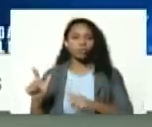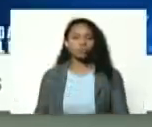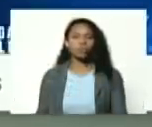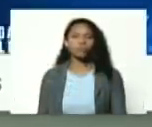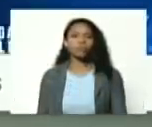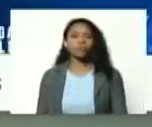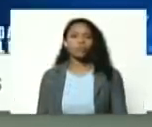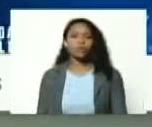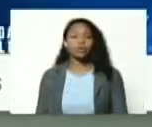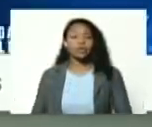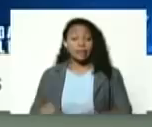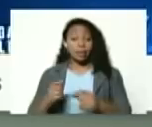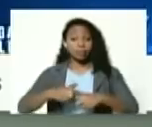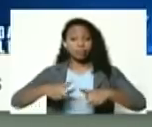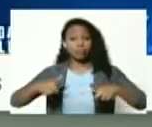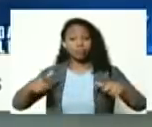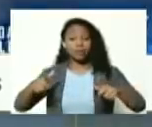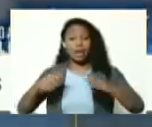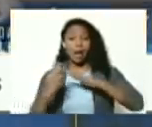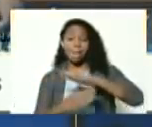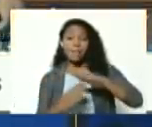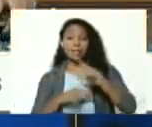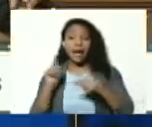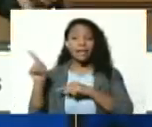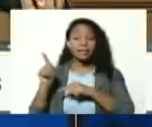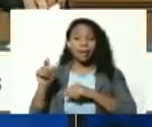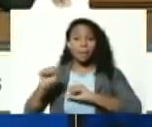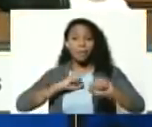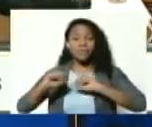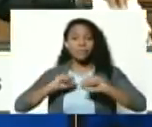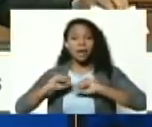y hay que ensanchar las bases de ese movimiento